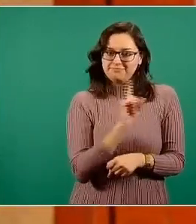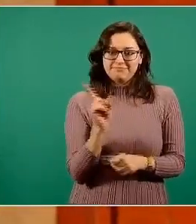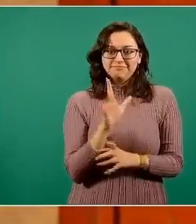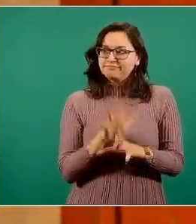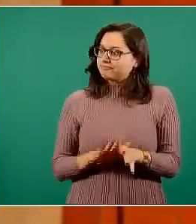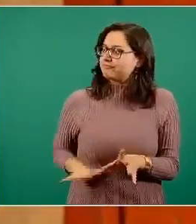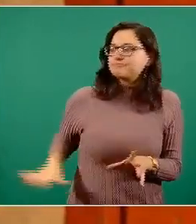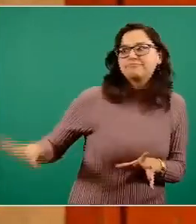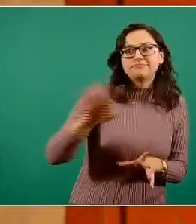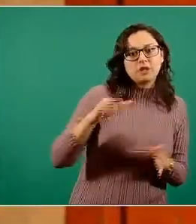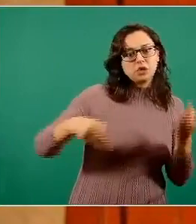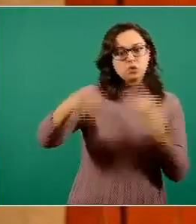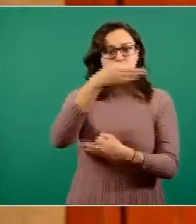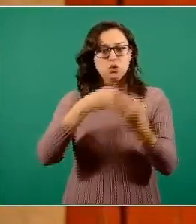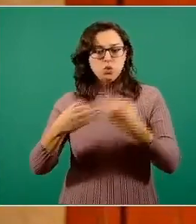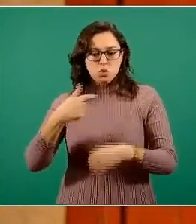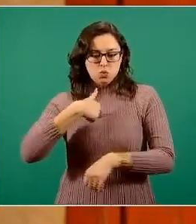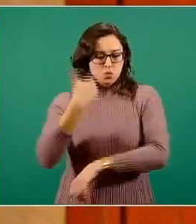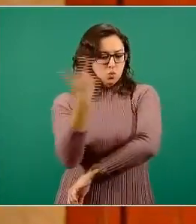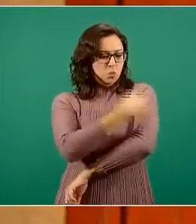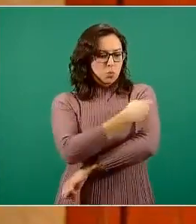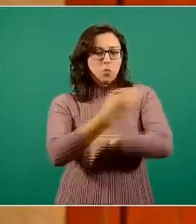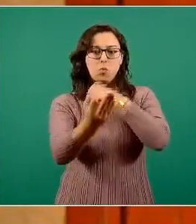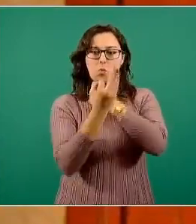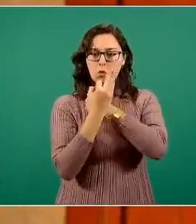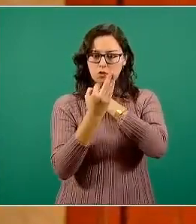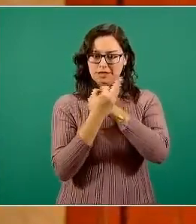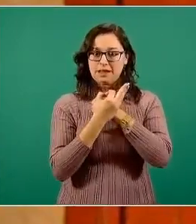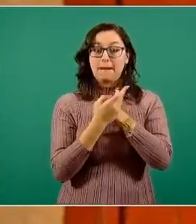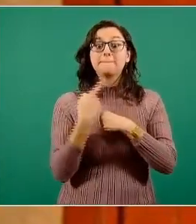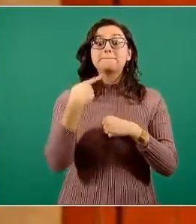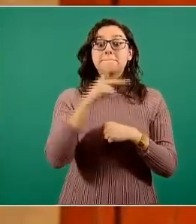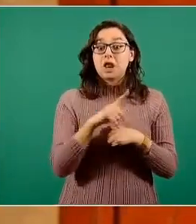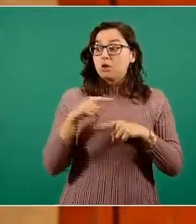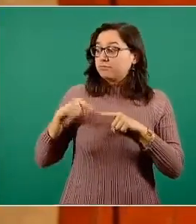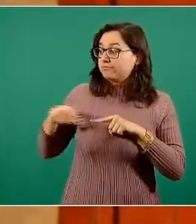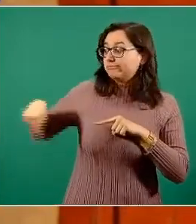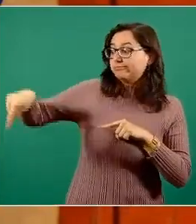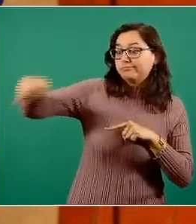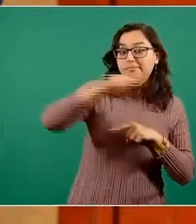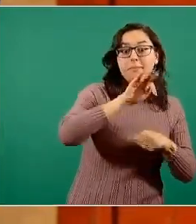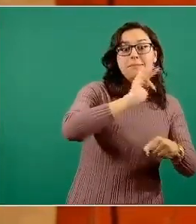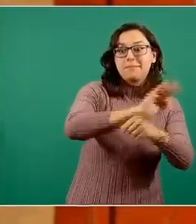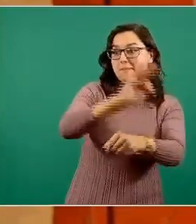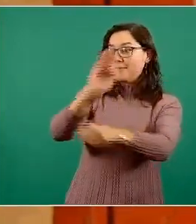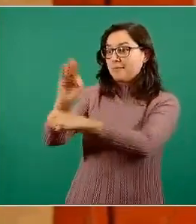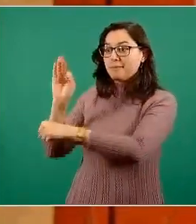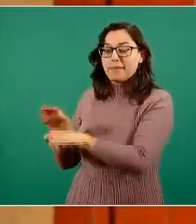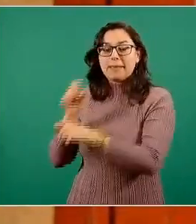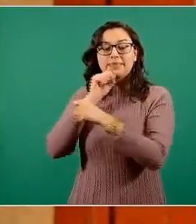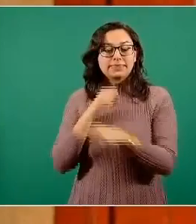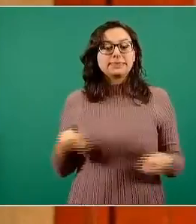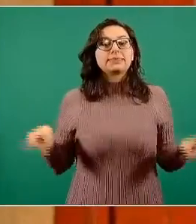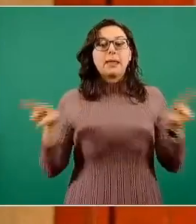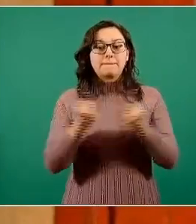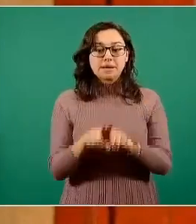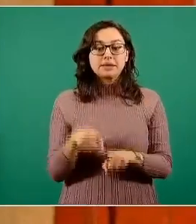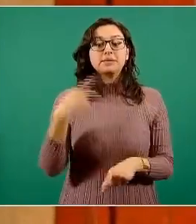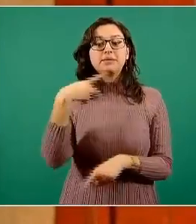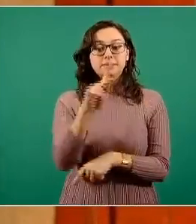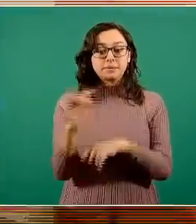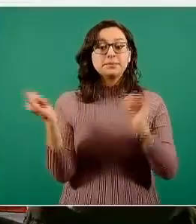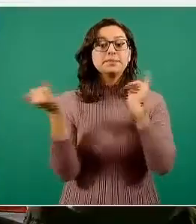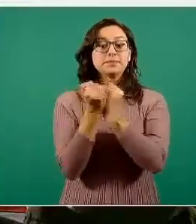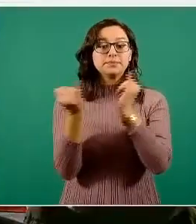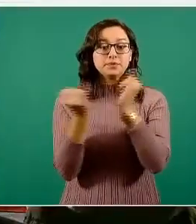Quien se vacuna está protegida, está protegido, pero además protege a su entorno. Pero no sólo eso, sino que la